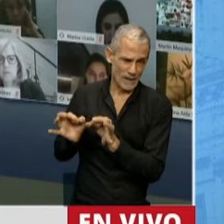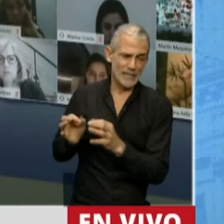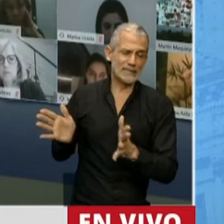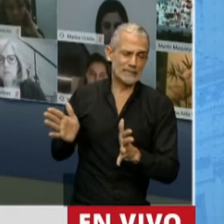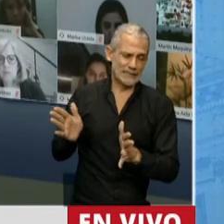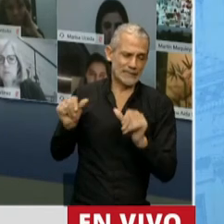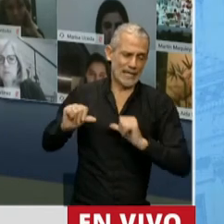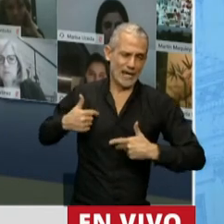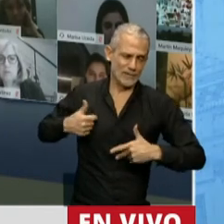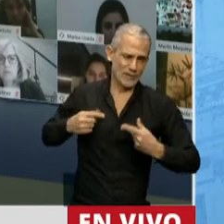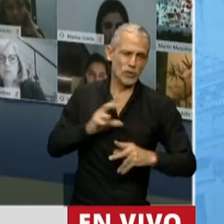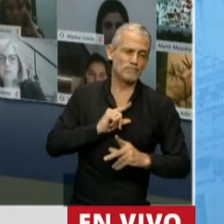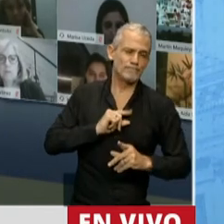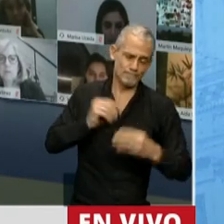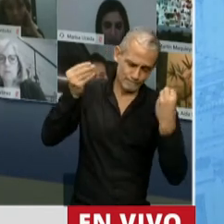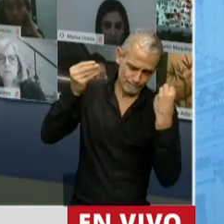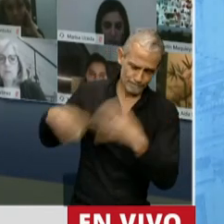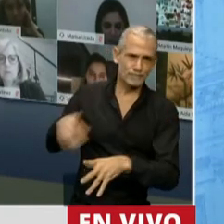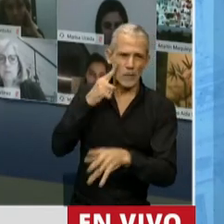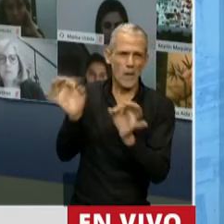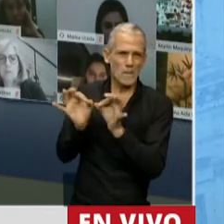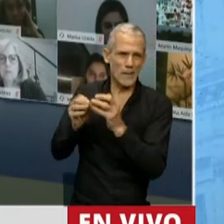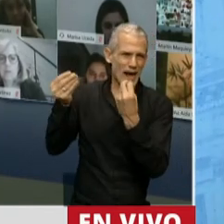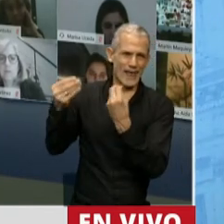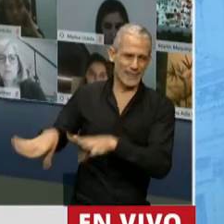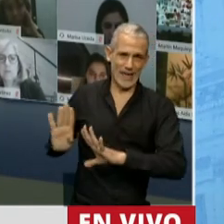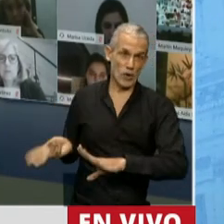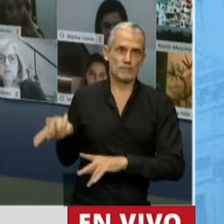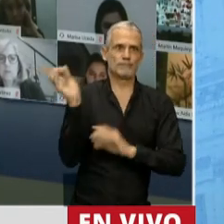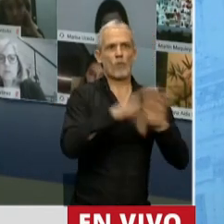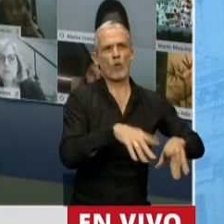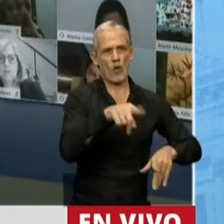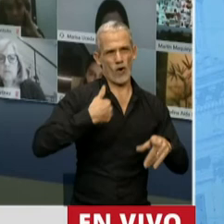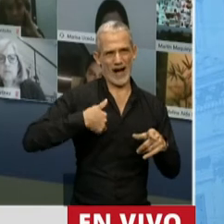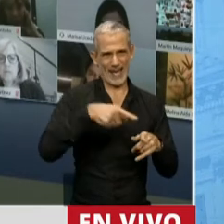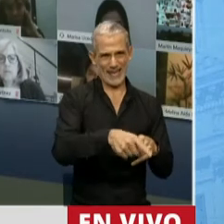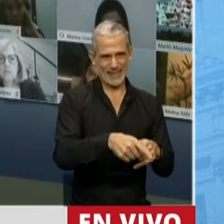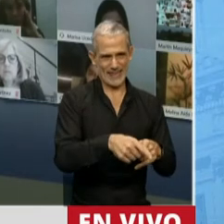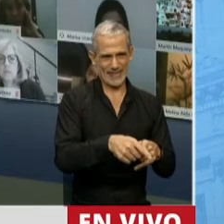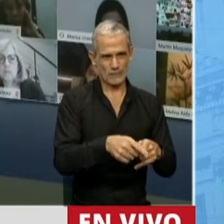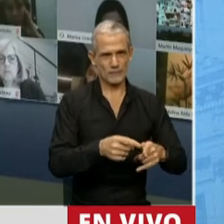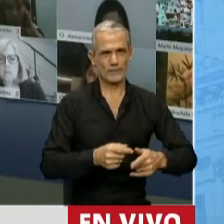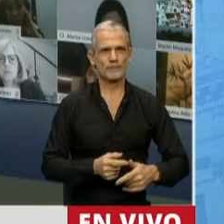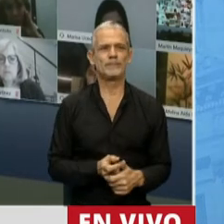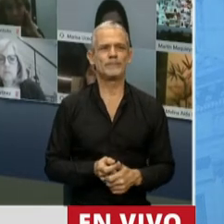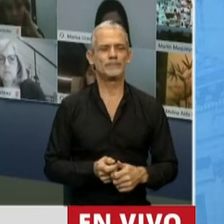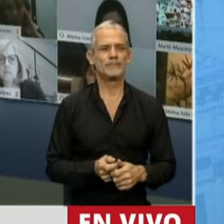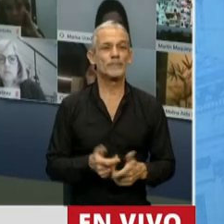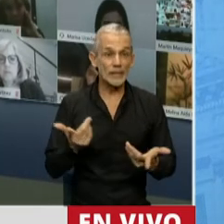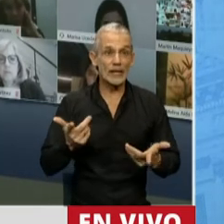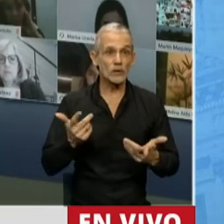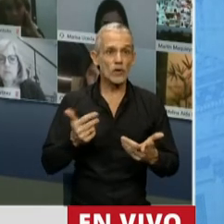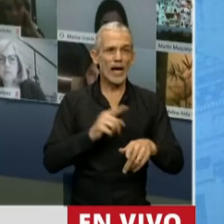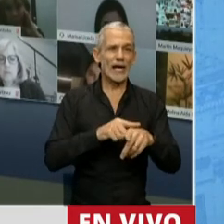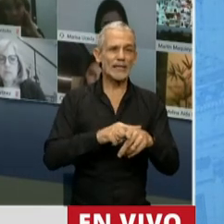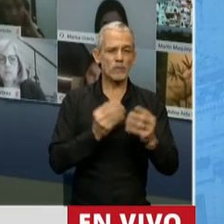un gran sacrificio las dejó las islas y vino a vivir al conflicto. Sí, ya me falta poquito. Repartiendo